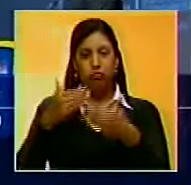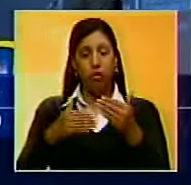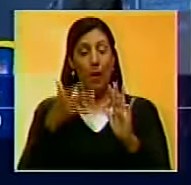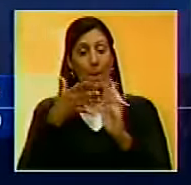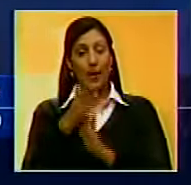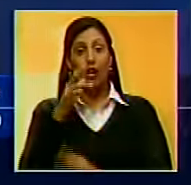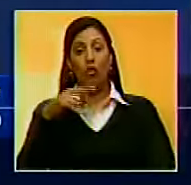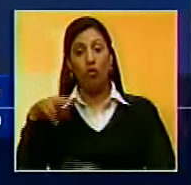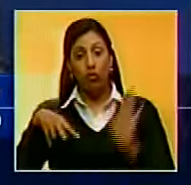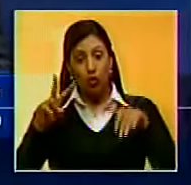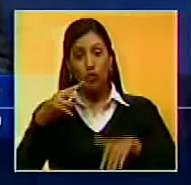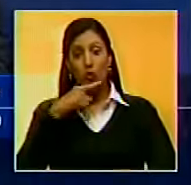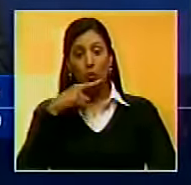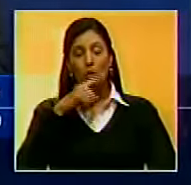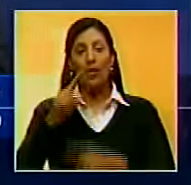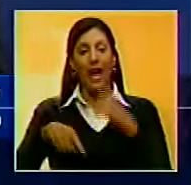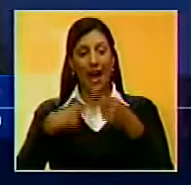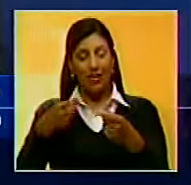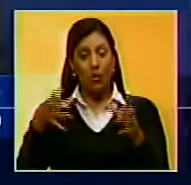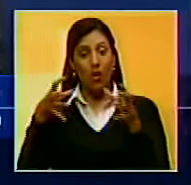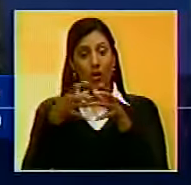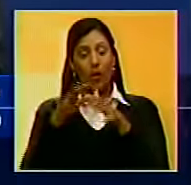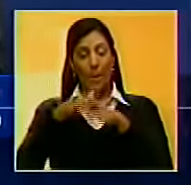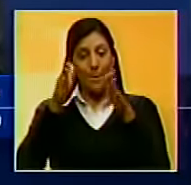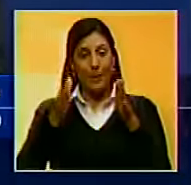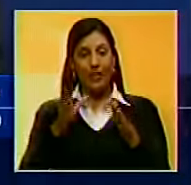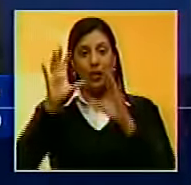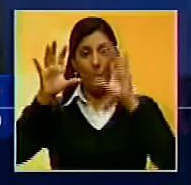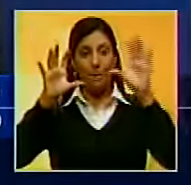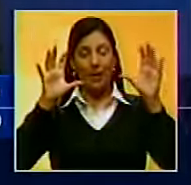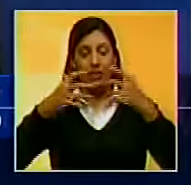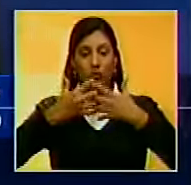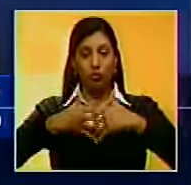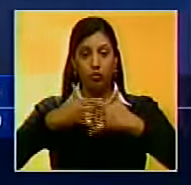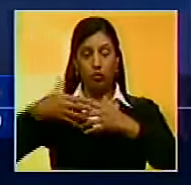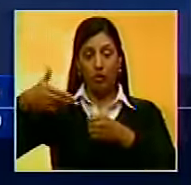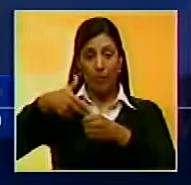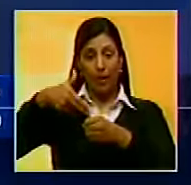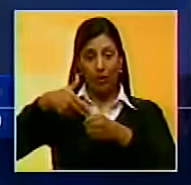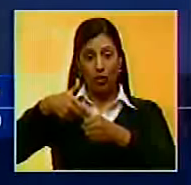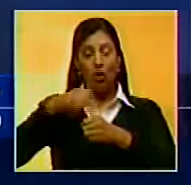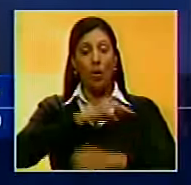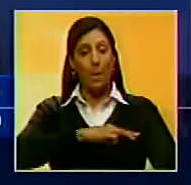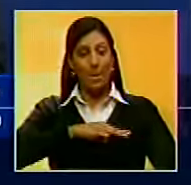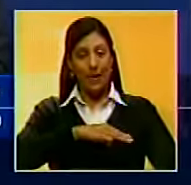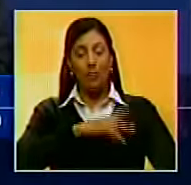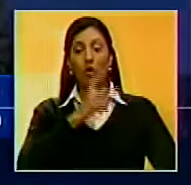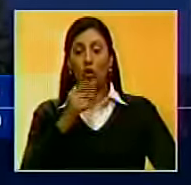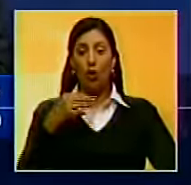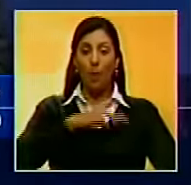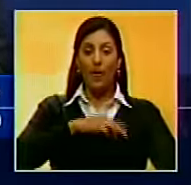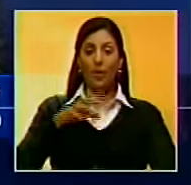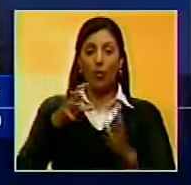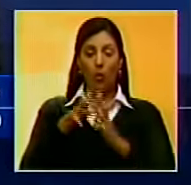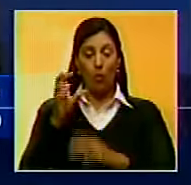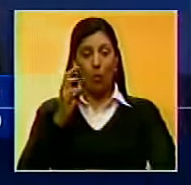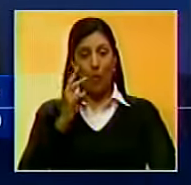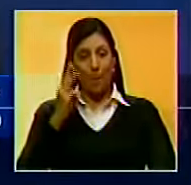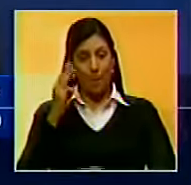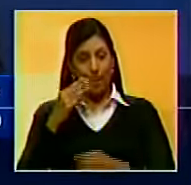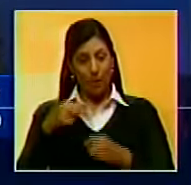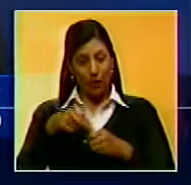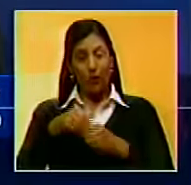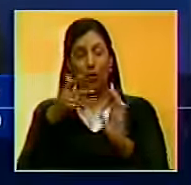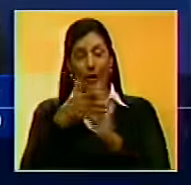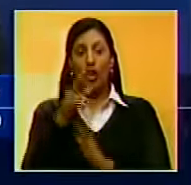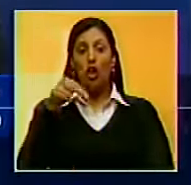Para el 12 de octubre se realizará la reunión de ministros de los países productores de petróleo, miembros y no miembros de la OPEP. También